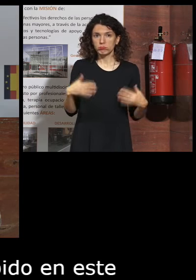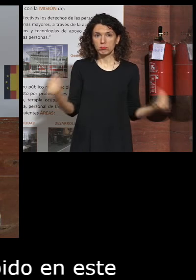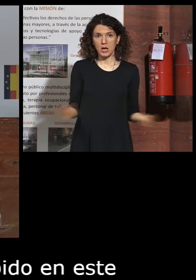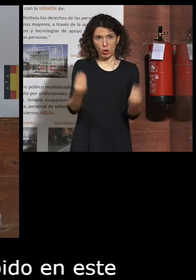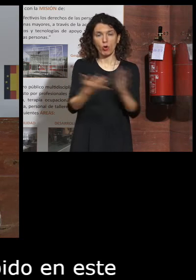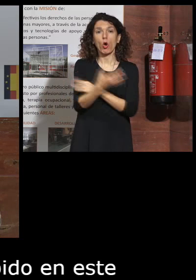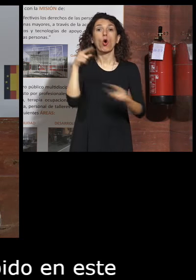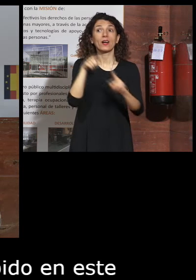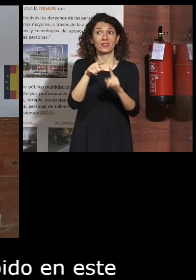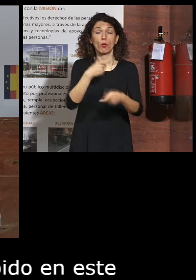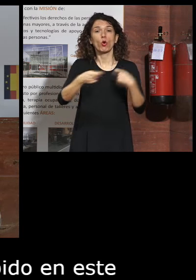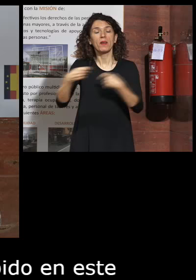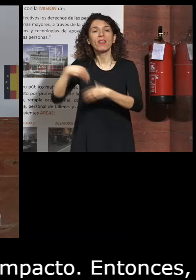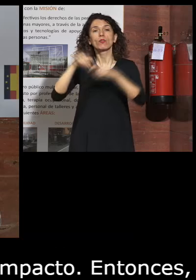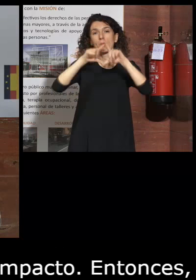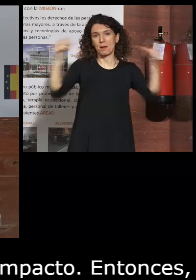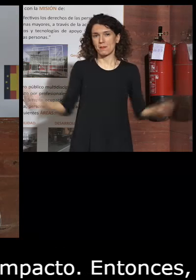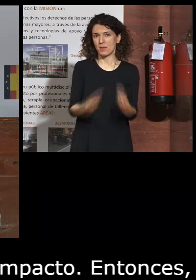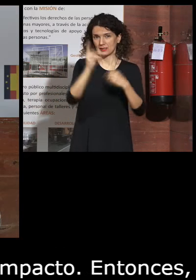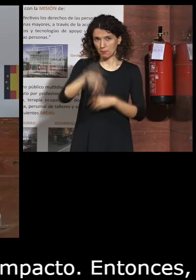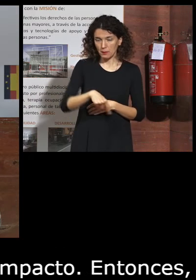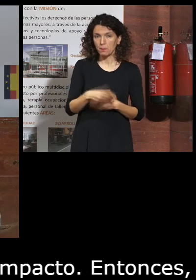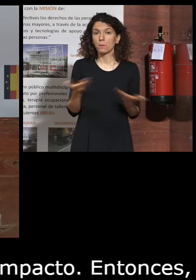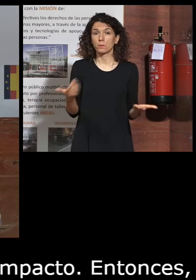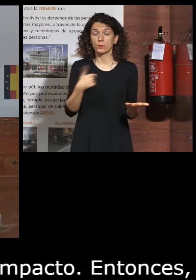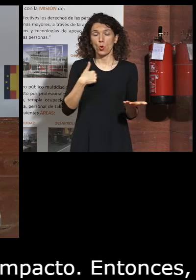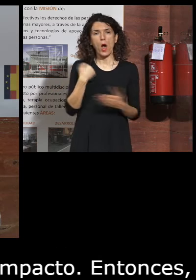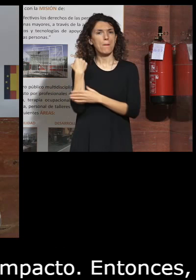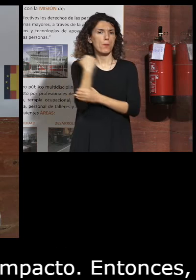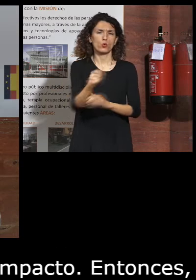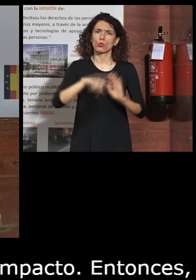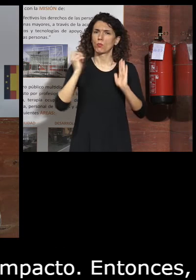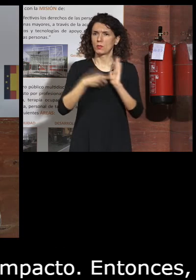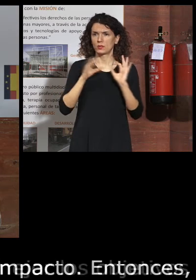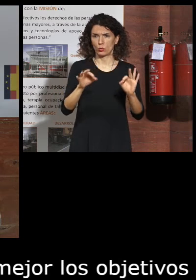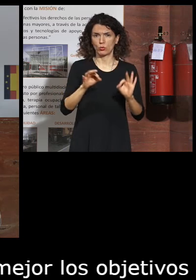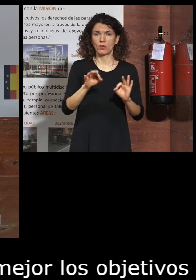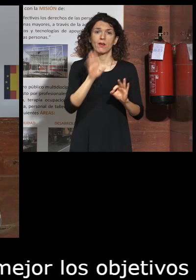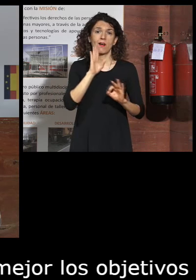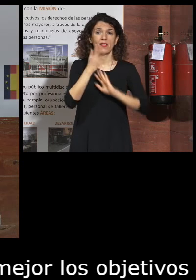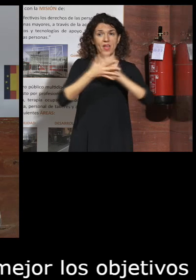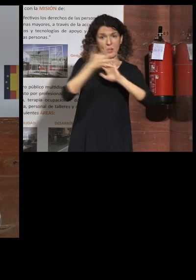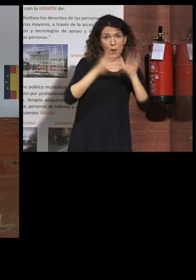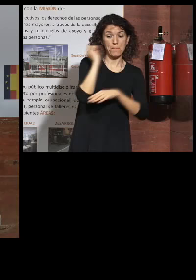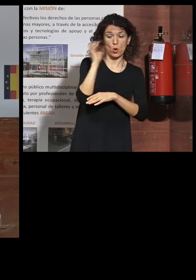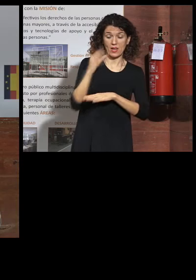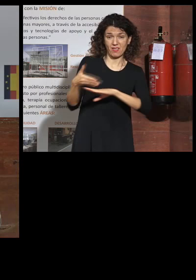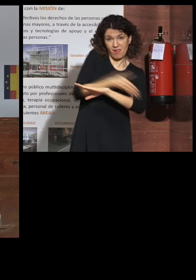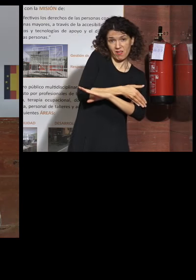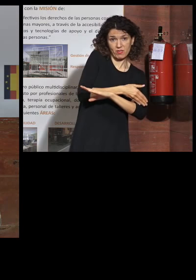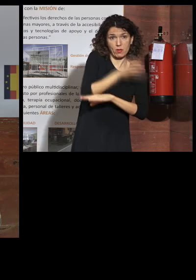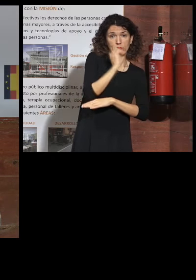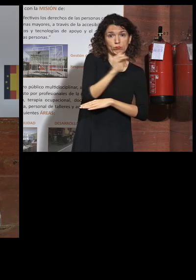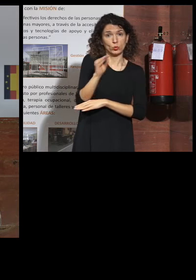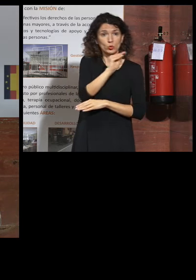los objetivos comerciales de la empresa entonces yo apoyo plenamente las palabras de los ponentes previos que